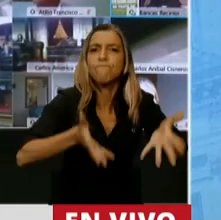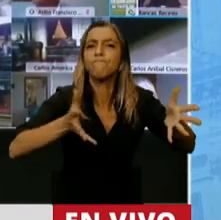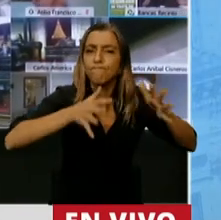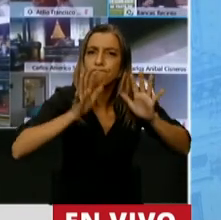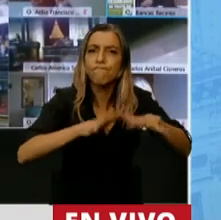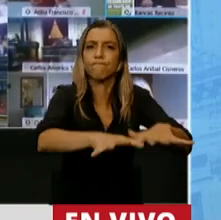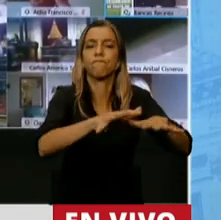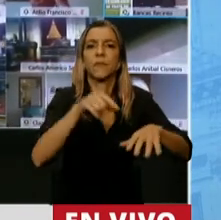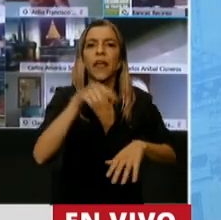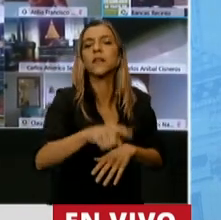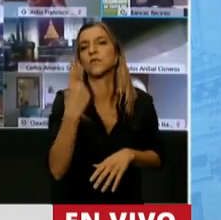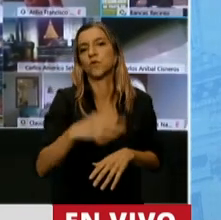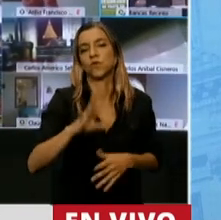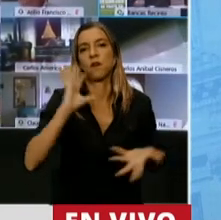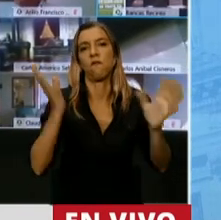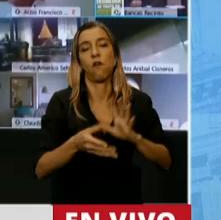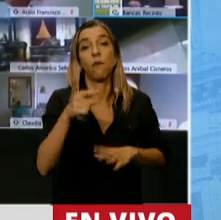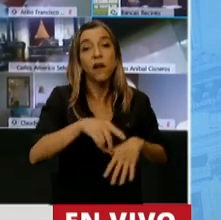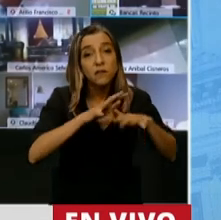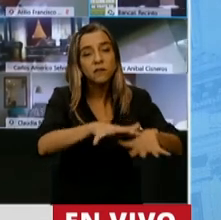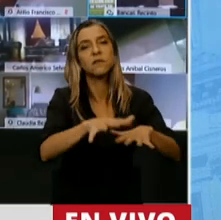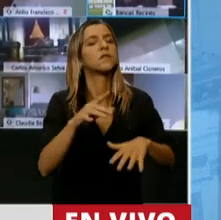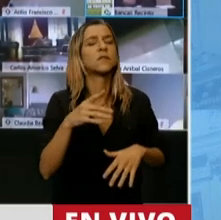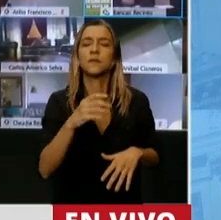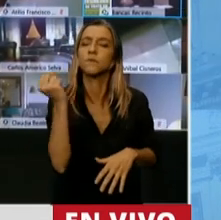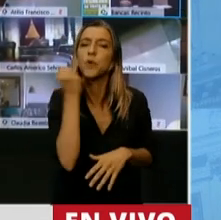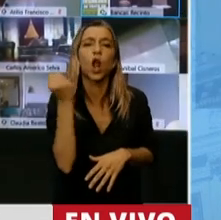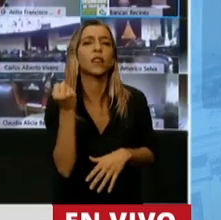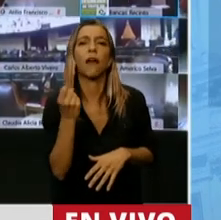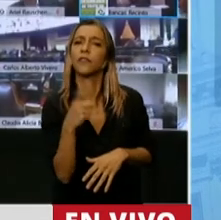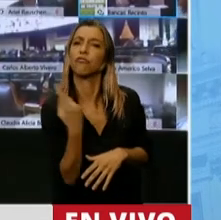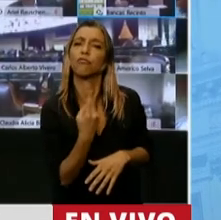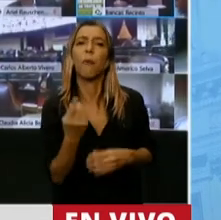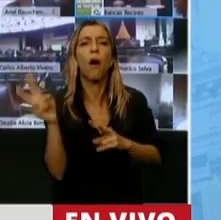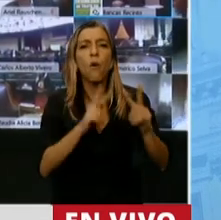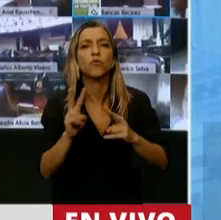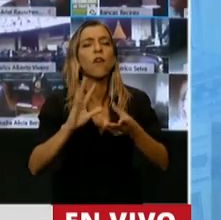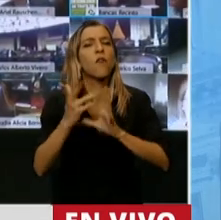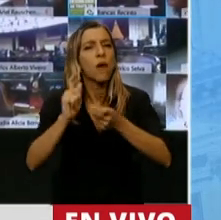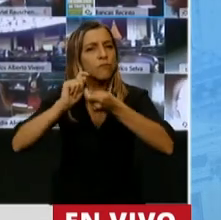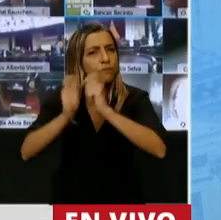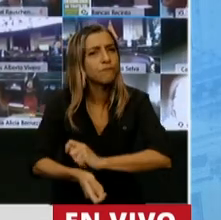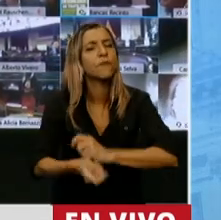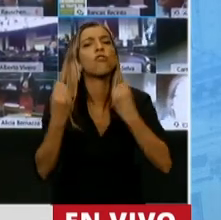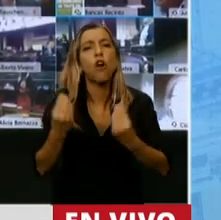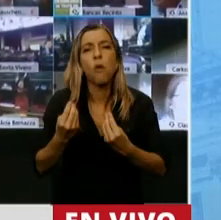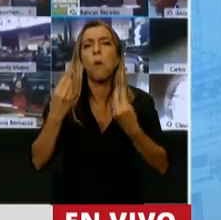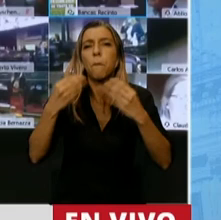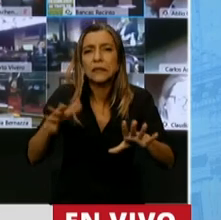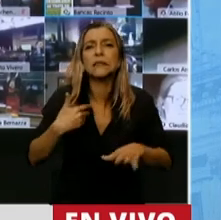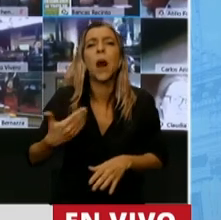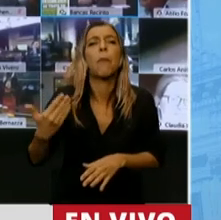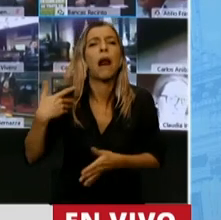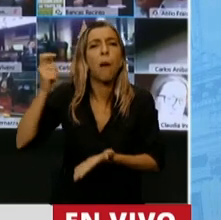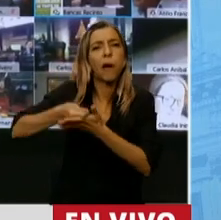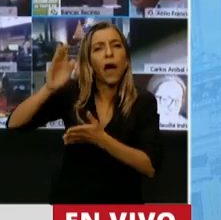Esa movilización tiene que imponer medidas de fondo, empezando por el desconocimiento soberano de la deuda, el monopolio